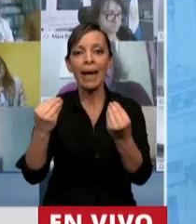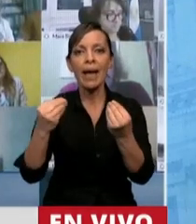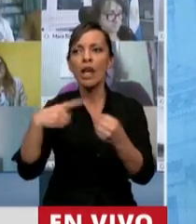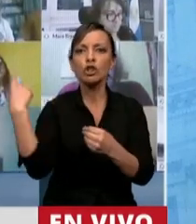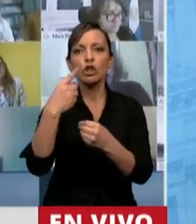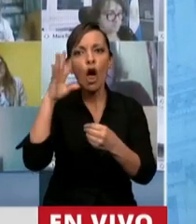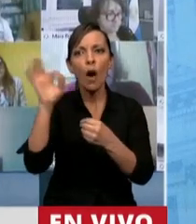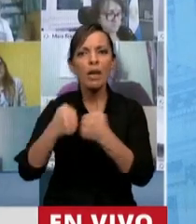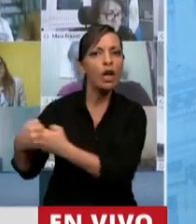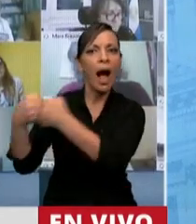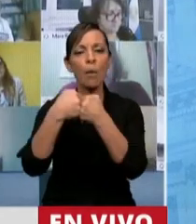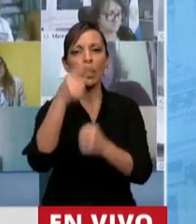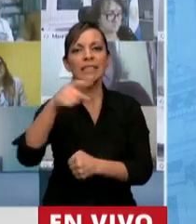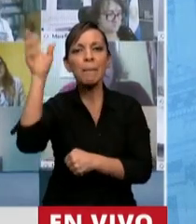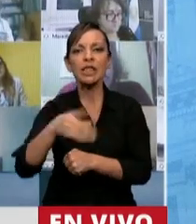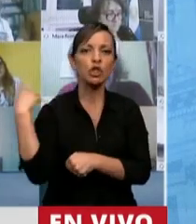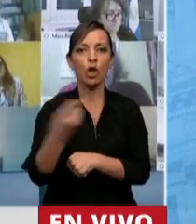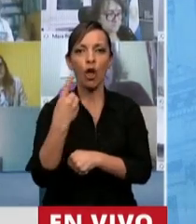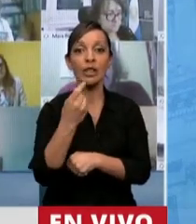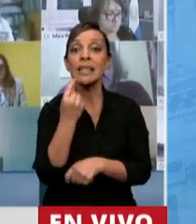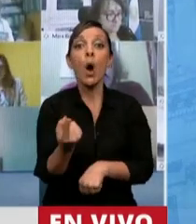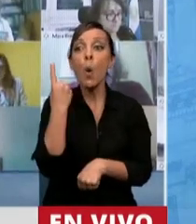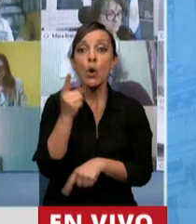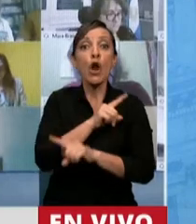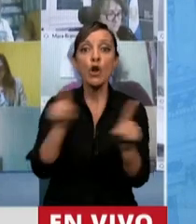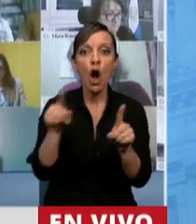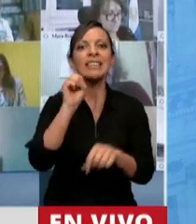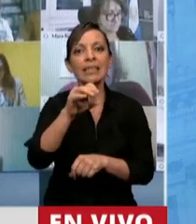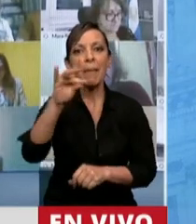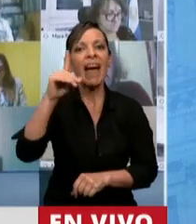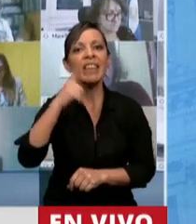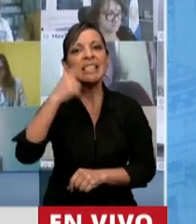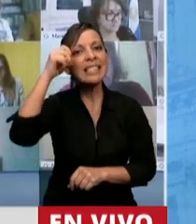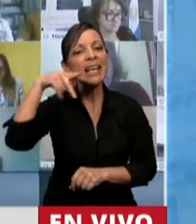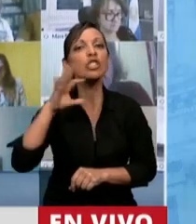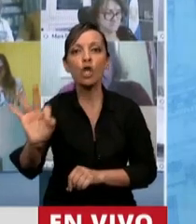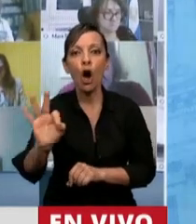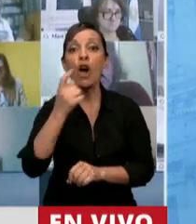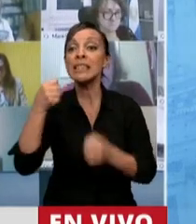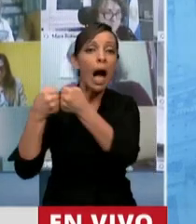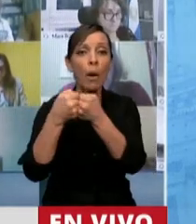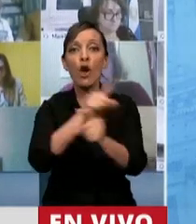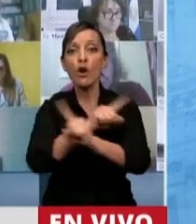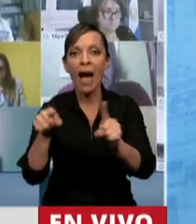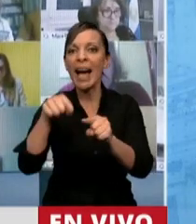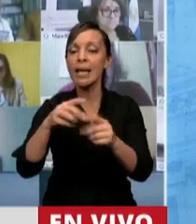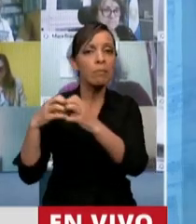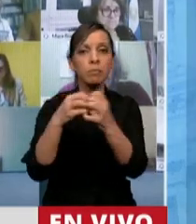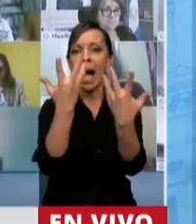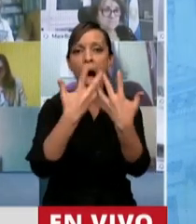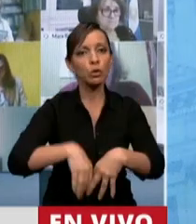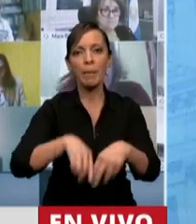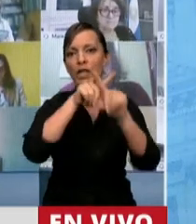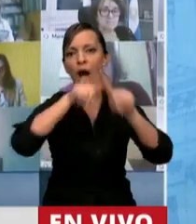consentimiento de todos, y cuando falta uno, hay disenso, señor Presidente, y si hay disenso no se puede sesionar,